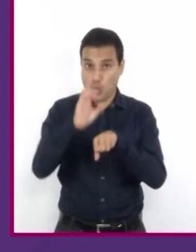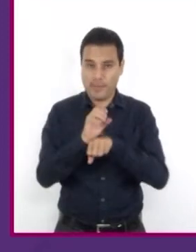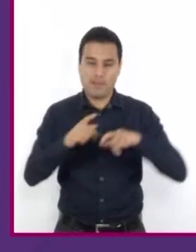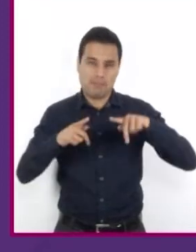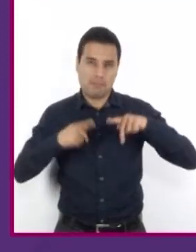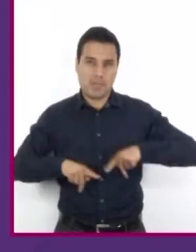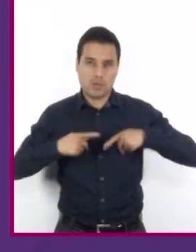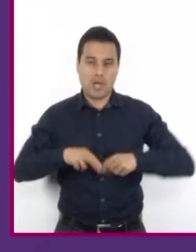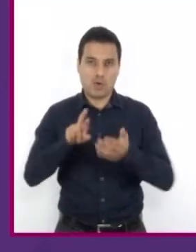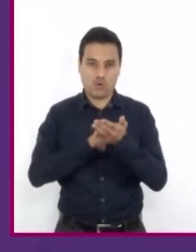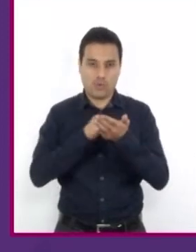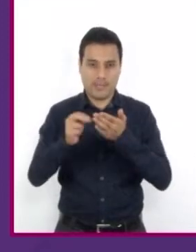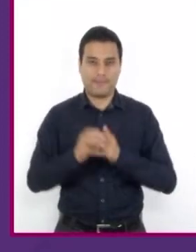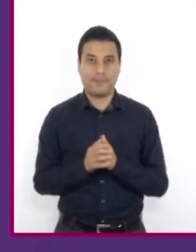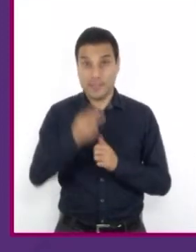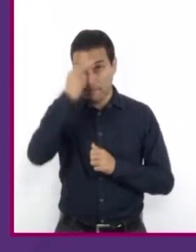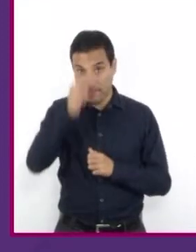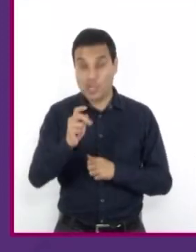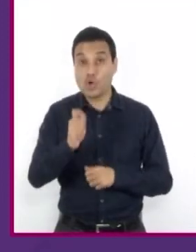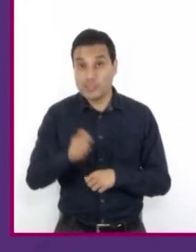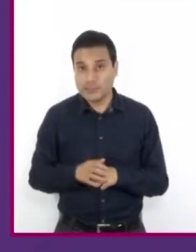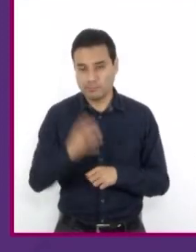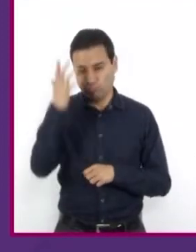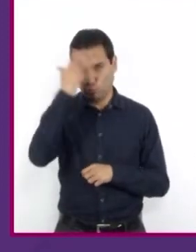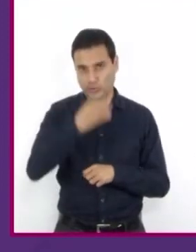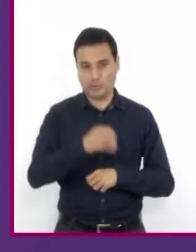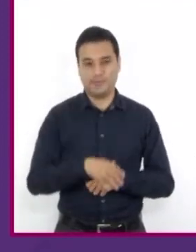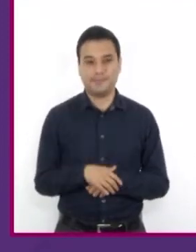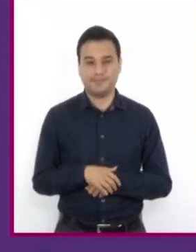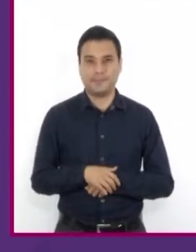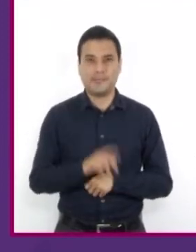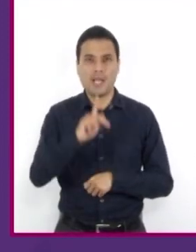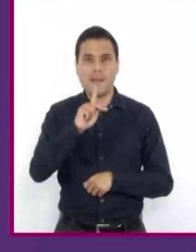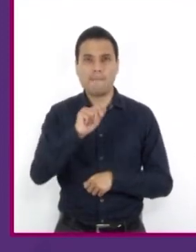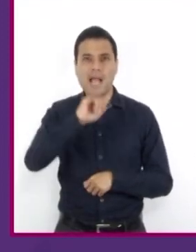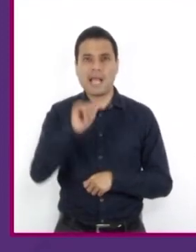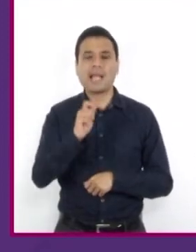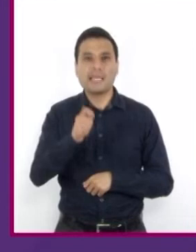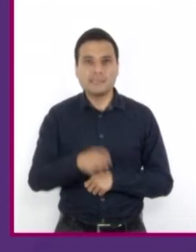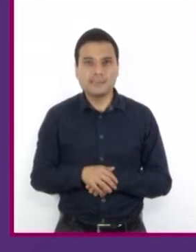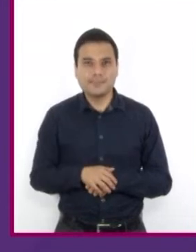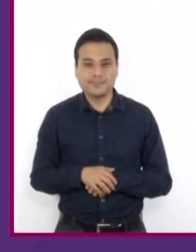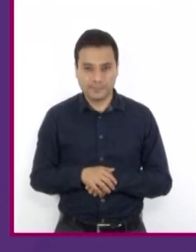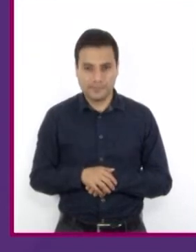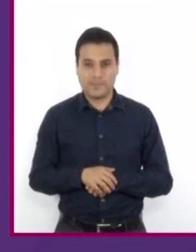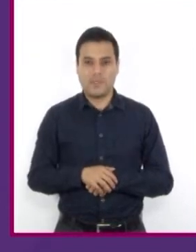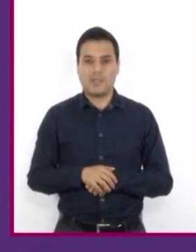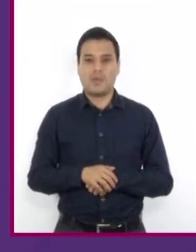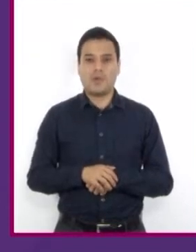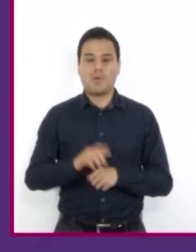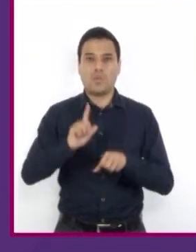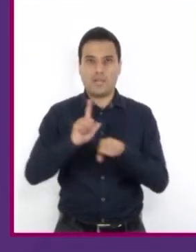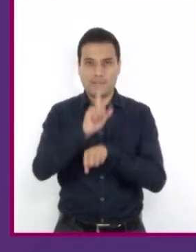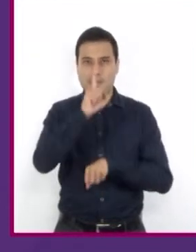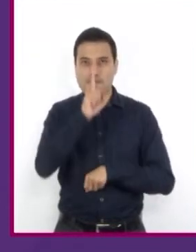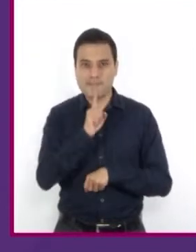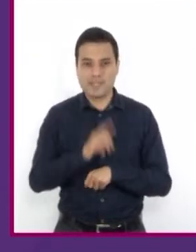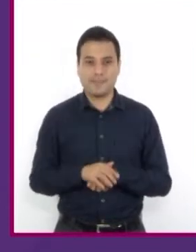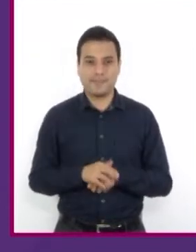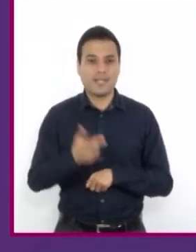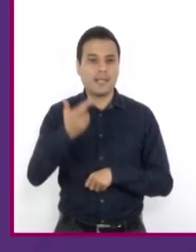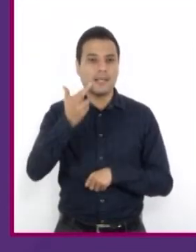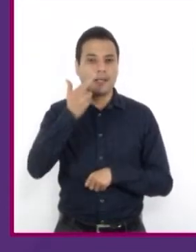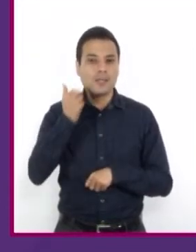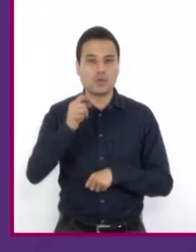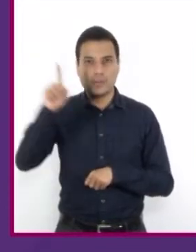rubia, pero en México también puede referirse a algo bonito. Paja en Guatemala es una mentira, ratón en Venezuela es una